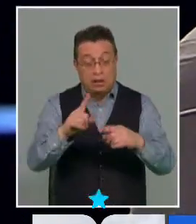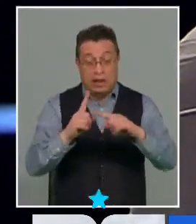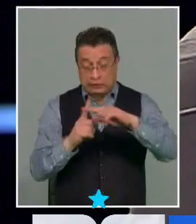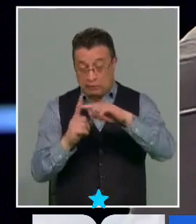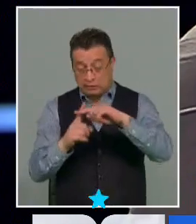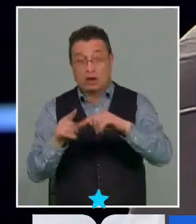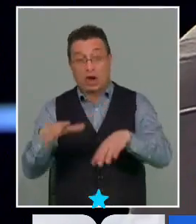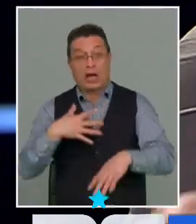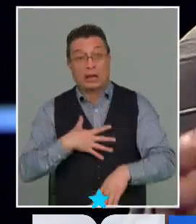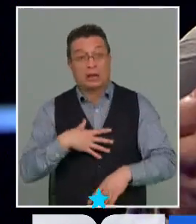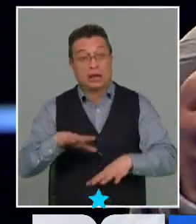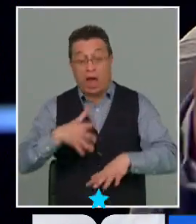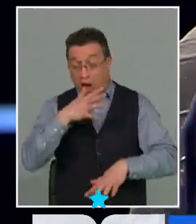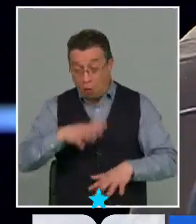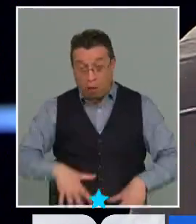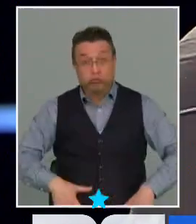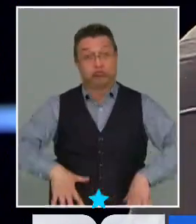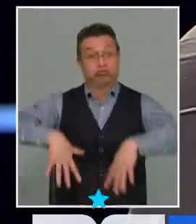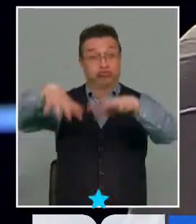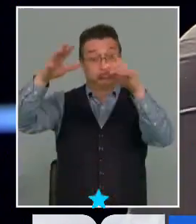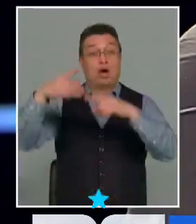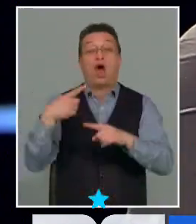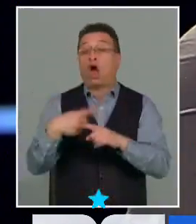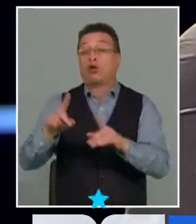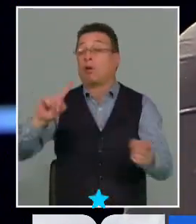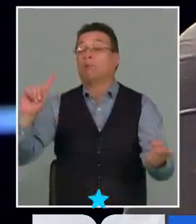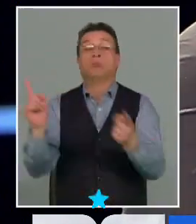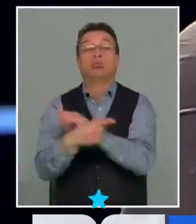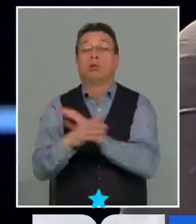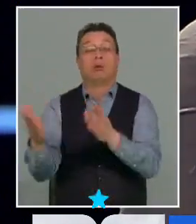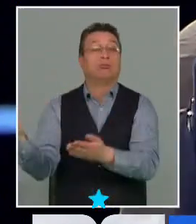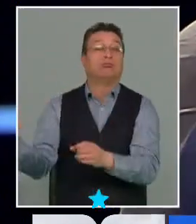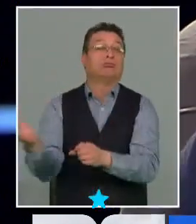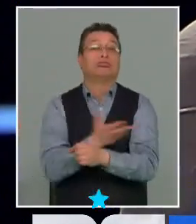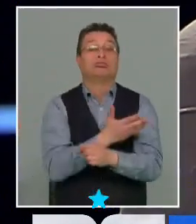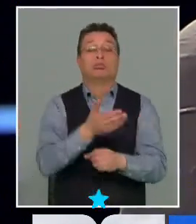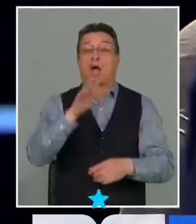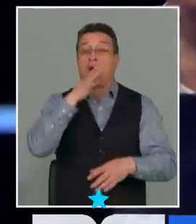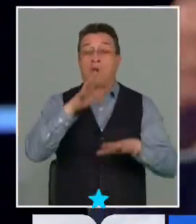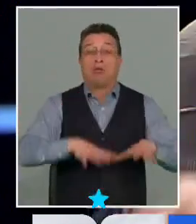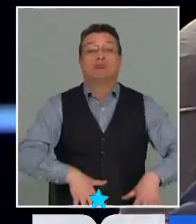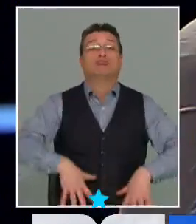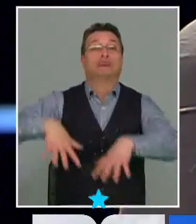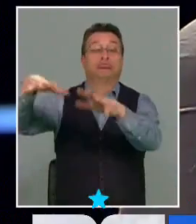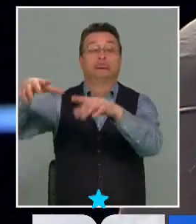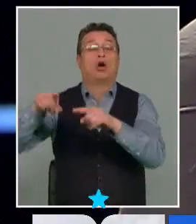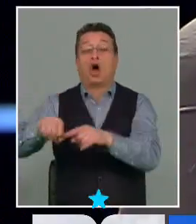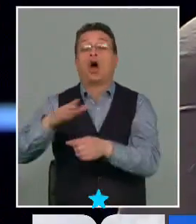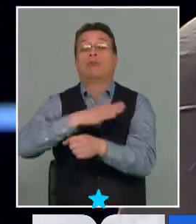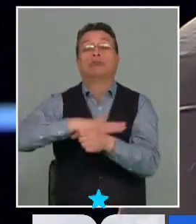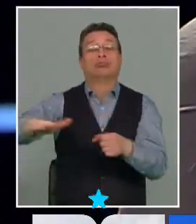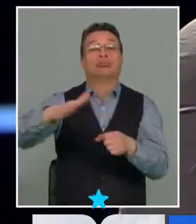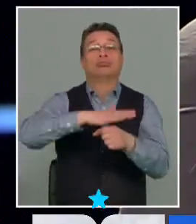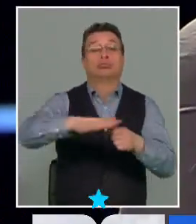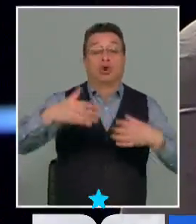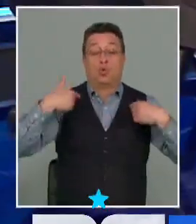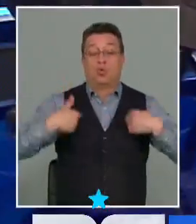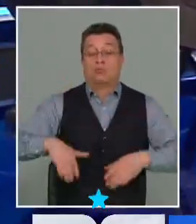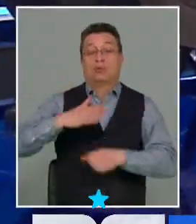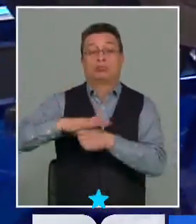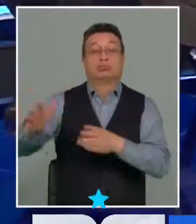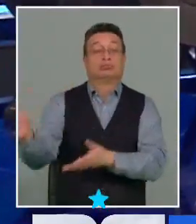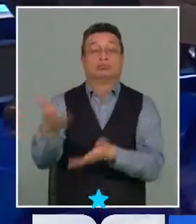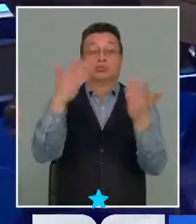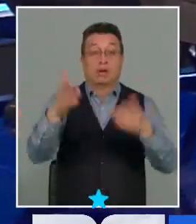cementerio que lo destinen a otro propósito y tengan que inundar o sacar los cuerpos de esos